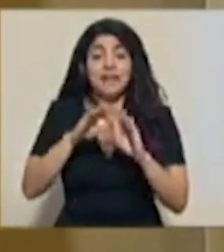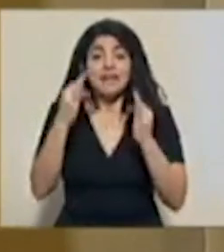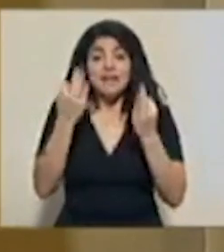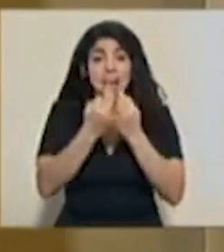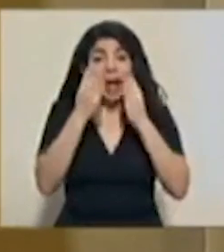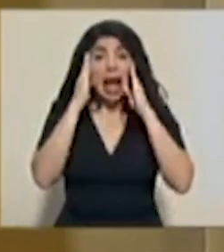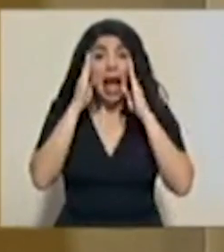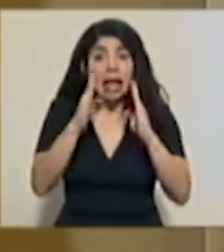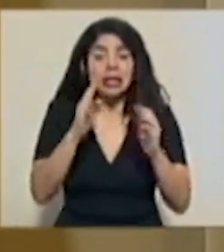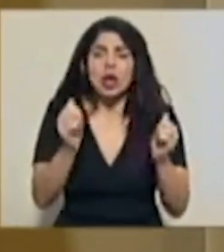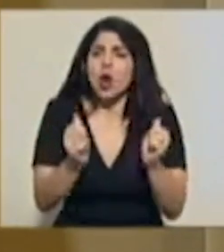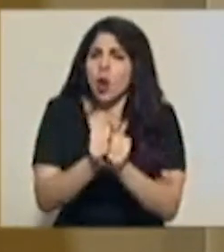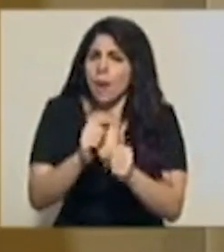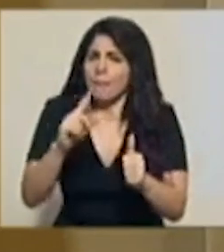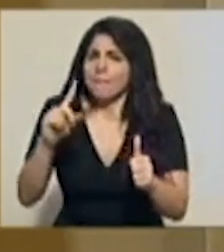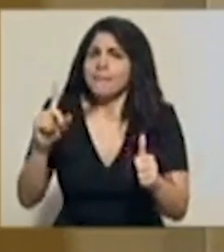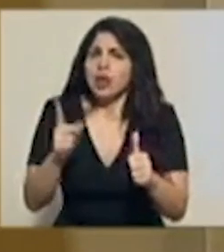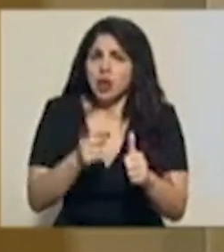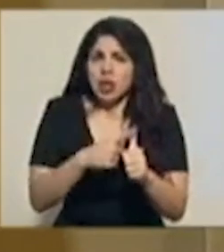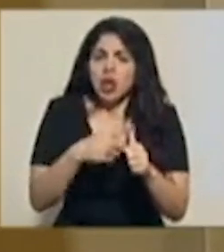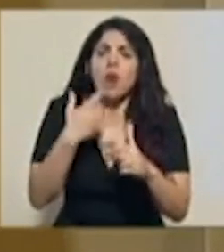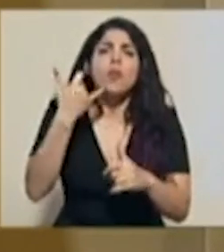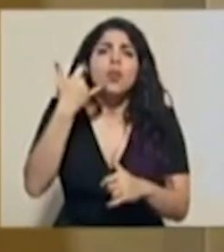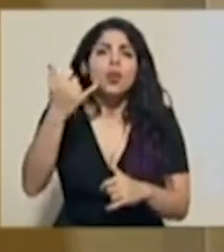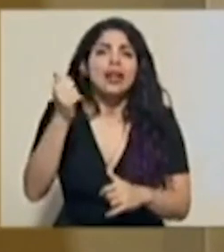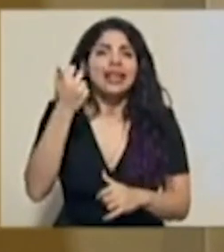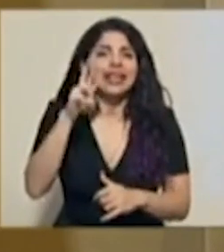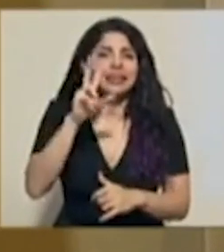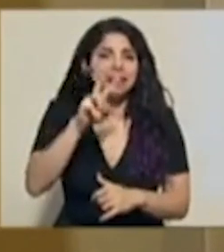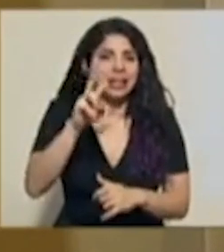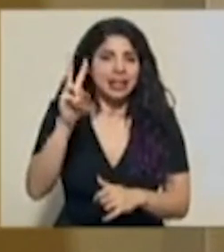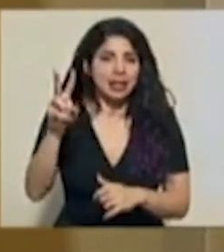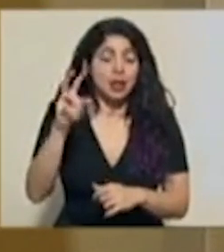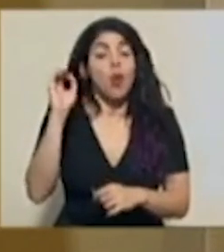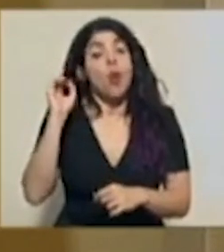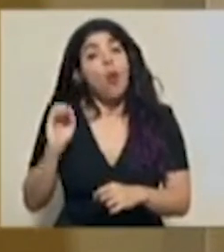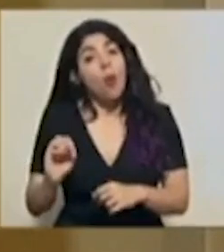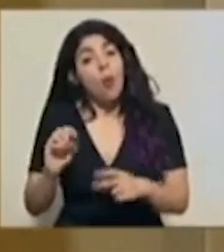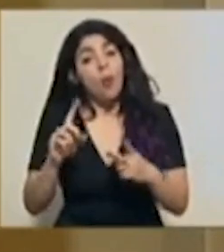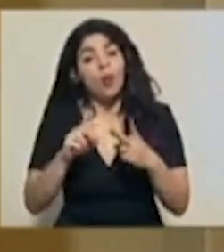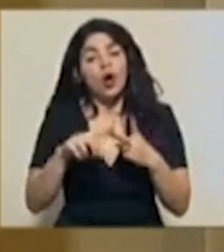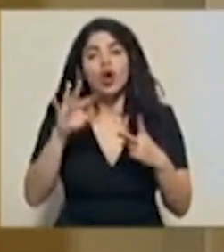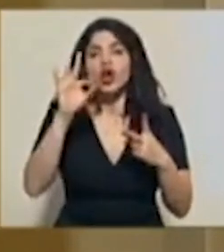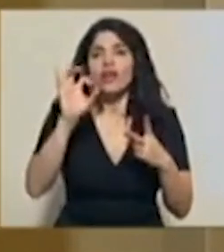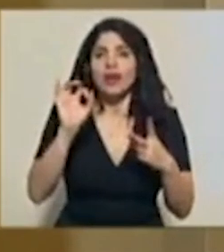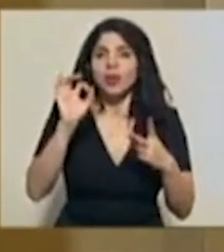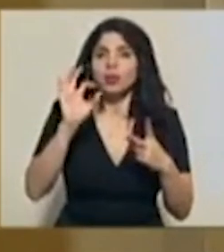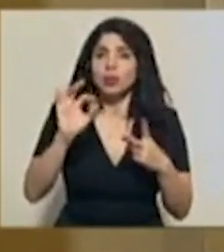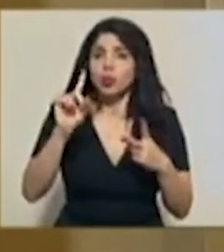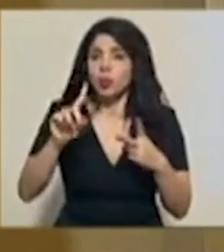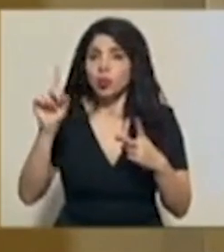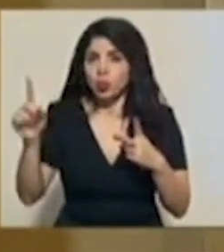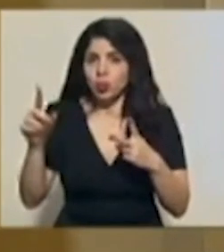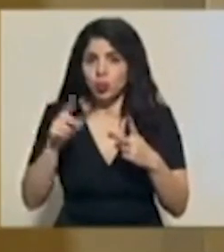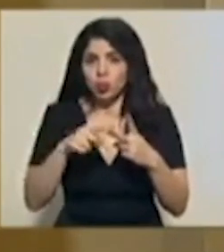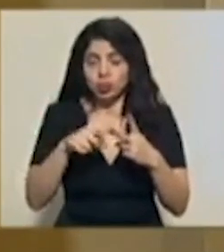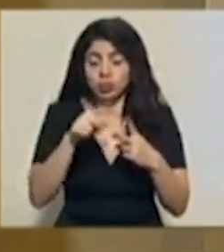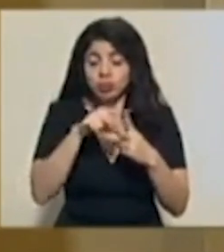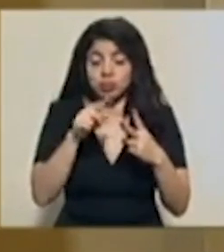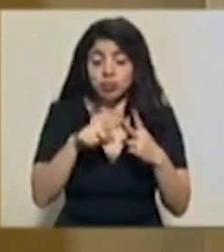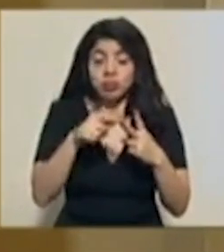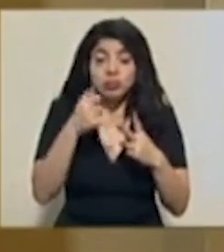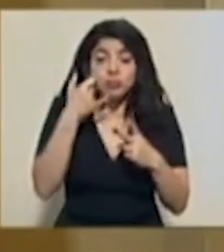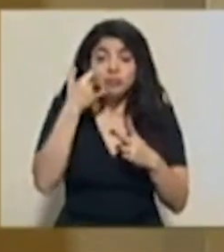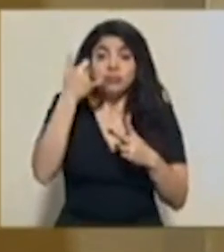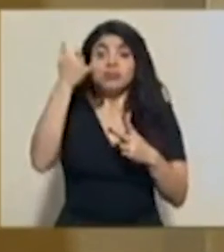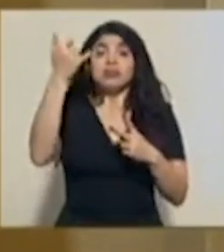de manera prioritaria mediante la línea 1322 o bien mediante el 911. A partir de esa llamada,